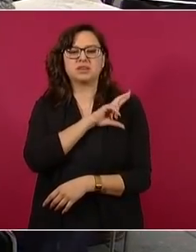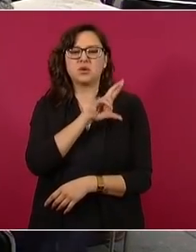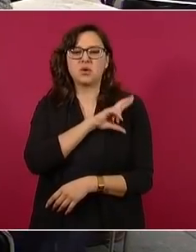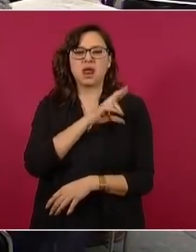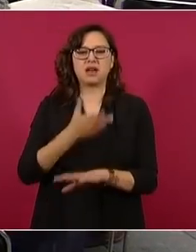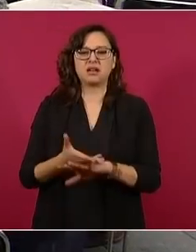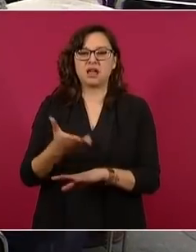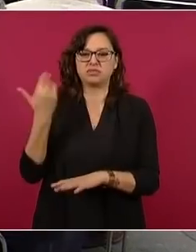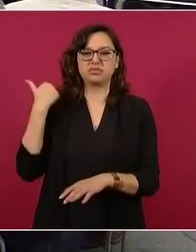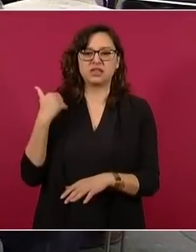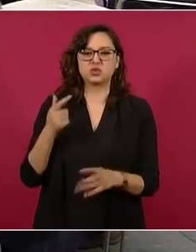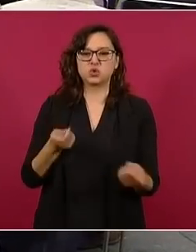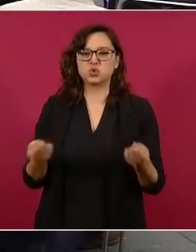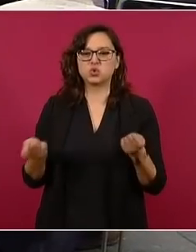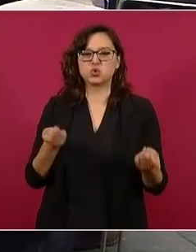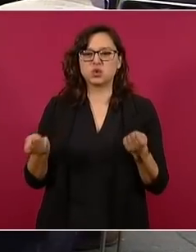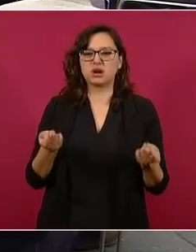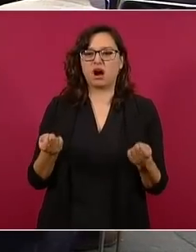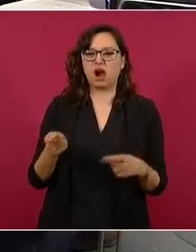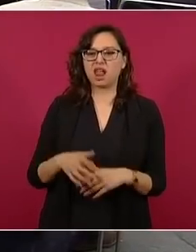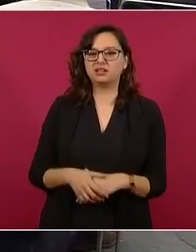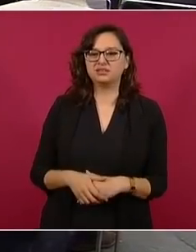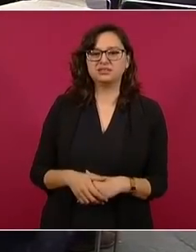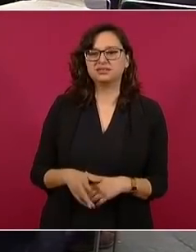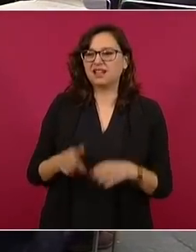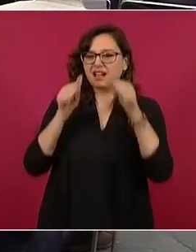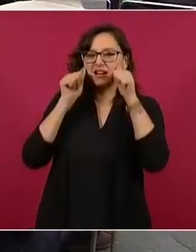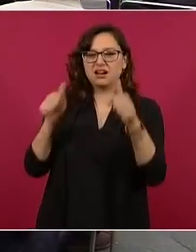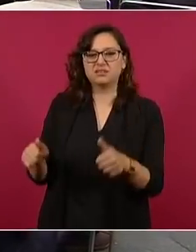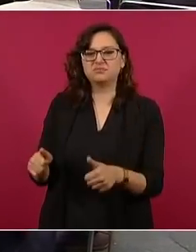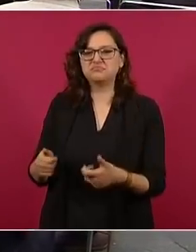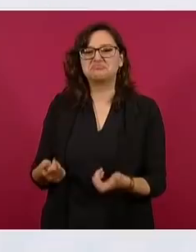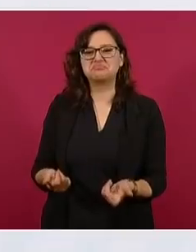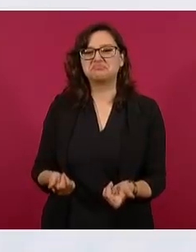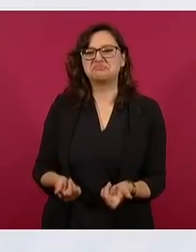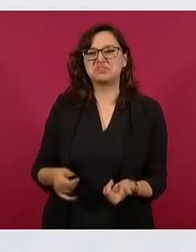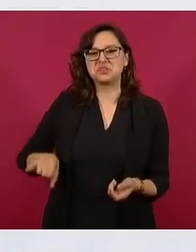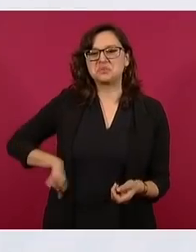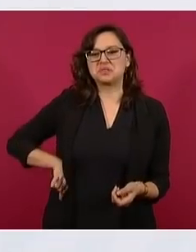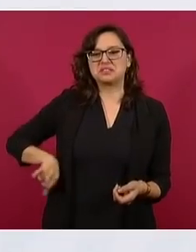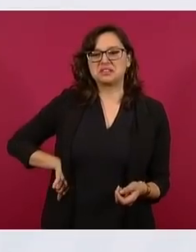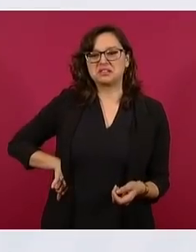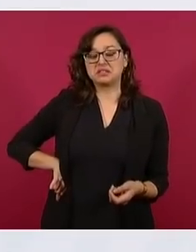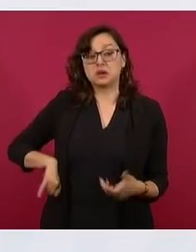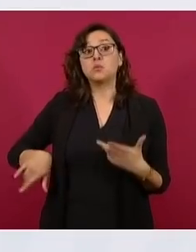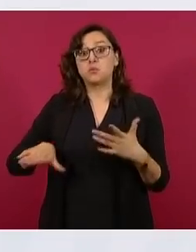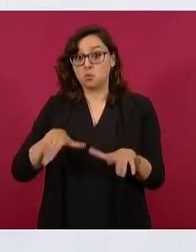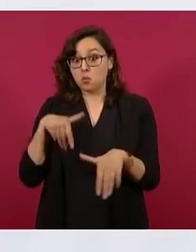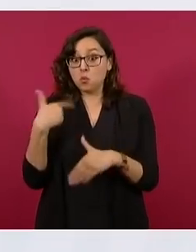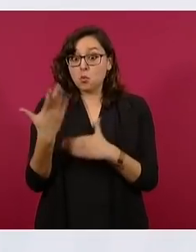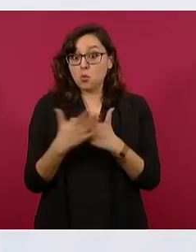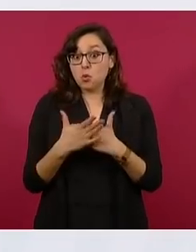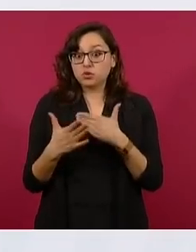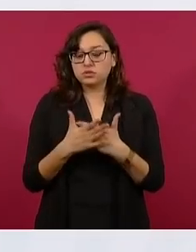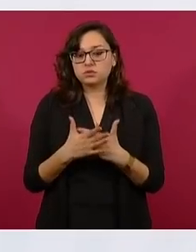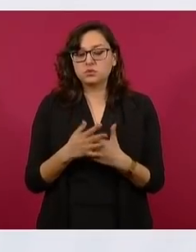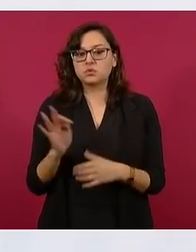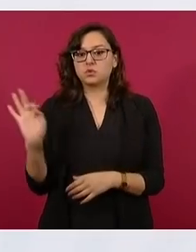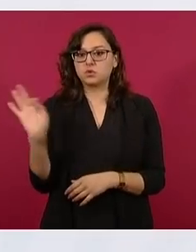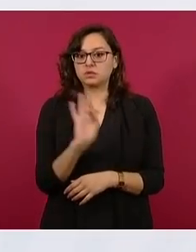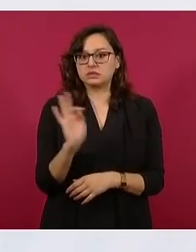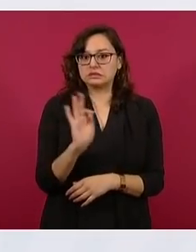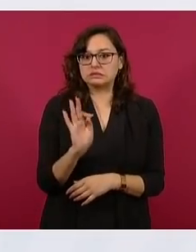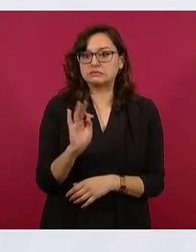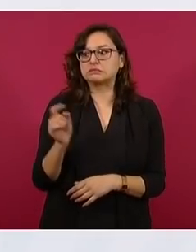privadas no les interesa atender y que se verían incapacitados para pagar el